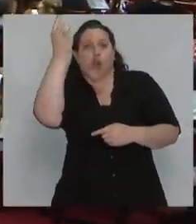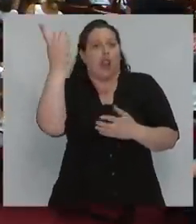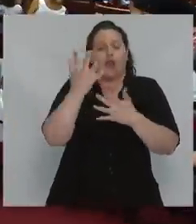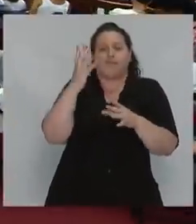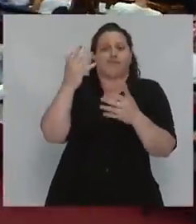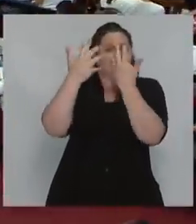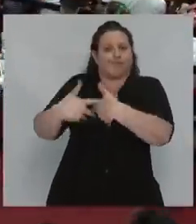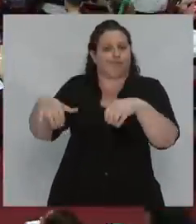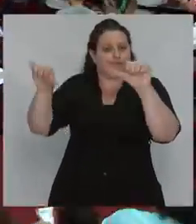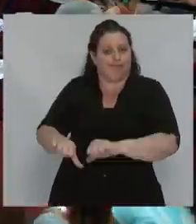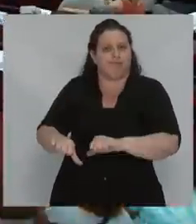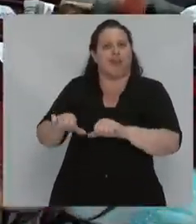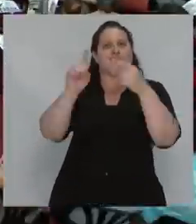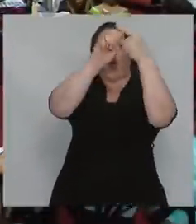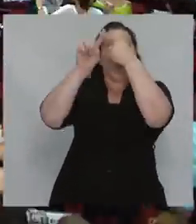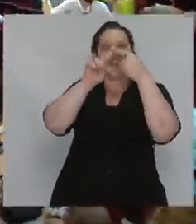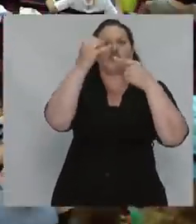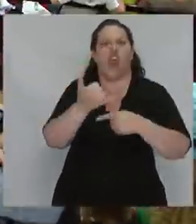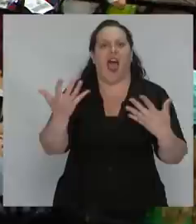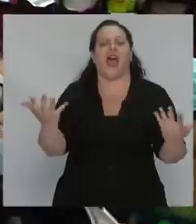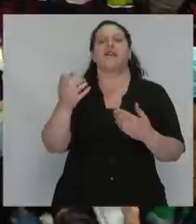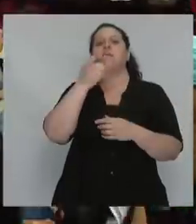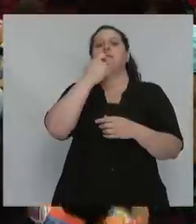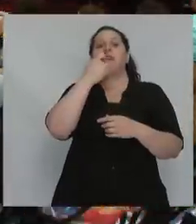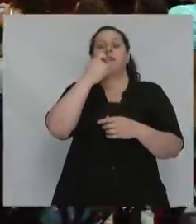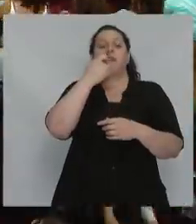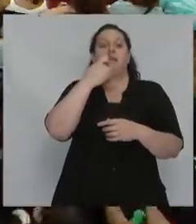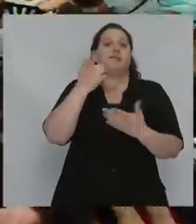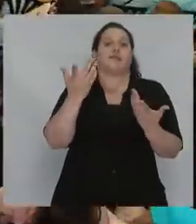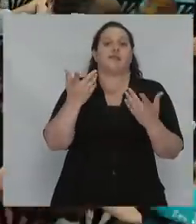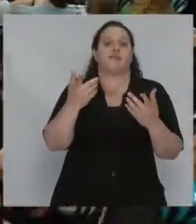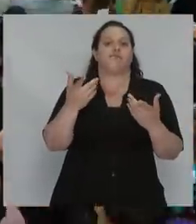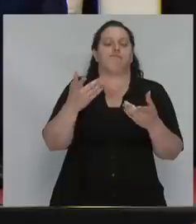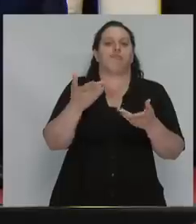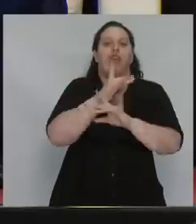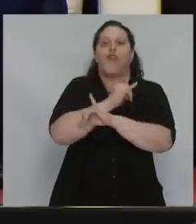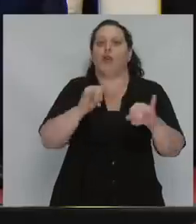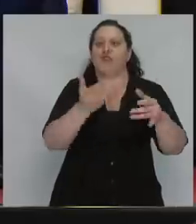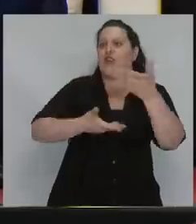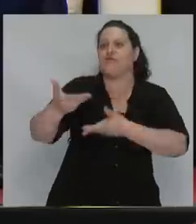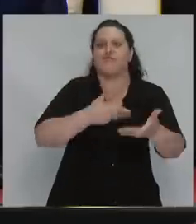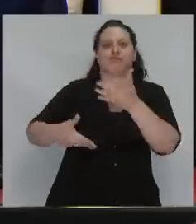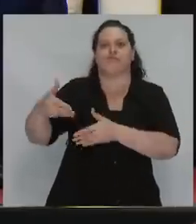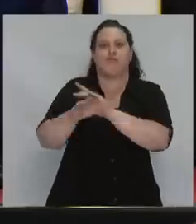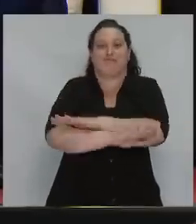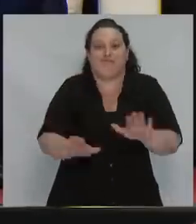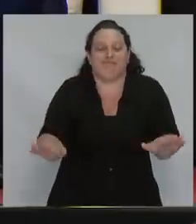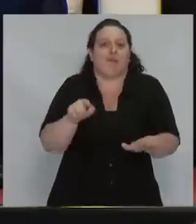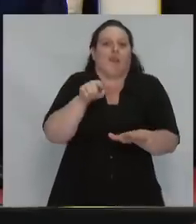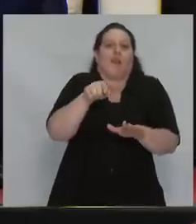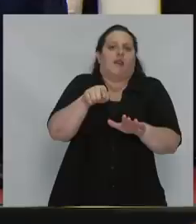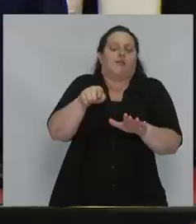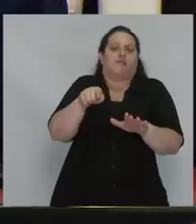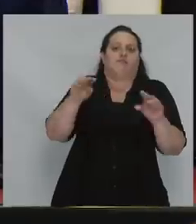nos equivocamos, nos van a hacerlas pagar a sangre y fuego es intercambio de información. Y los partidos políticos que se